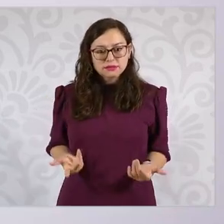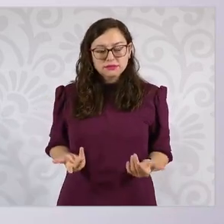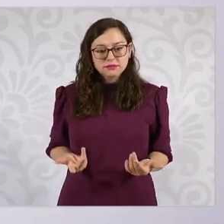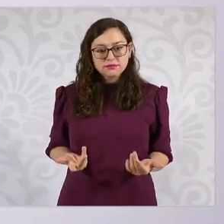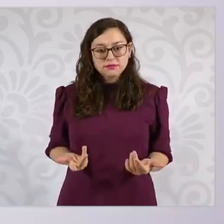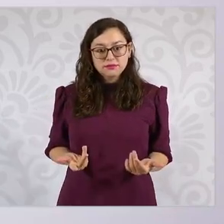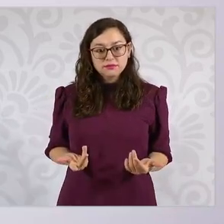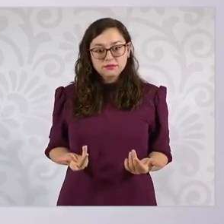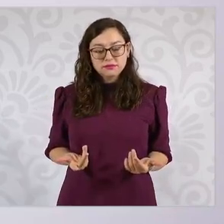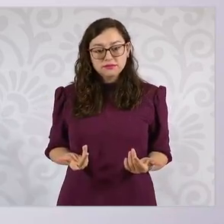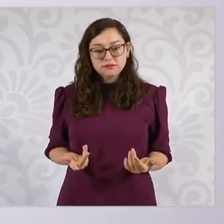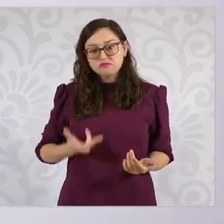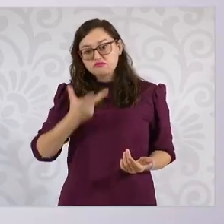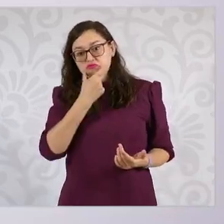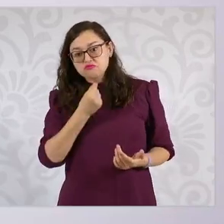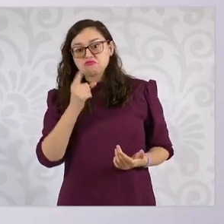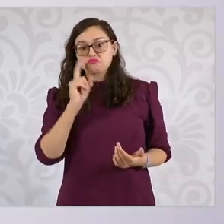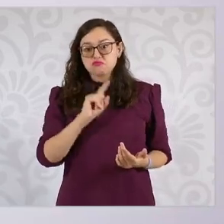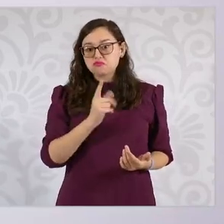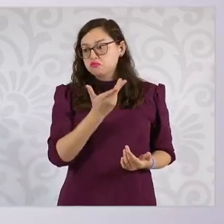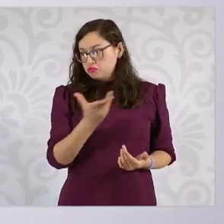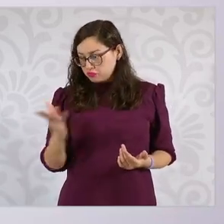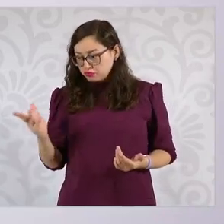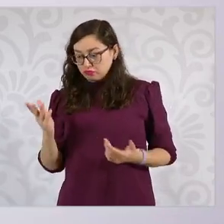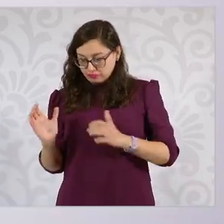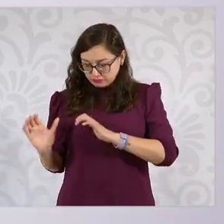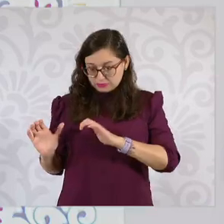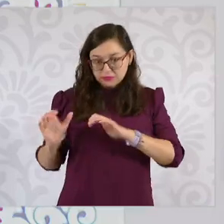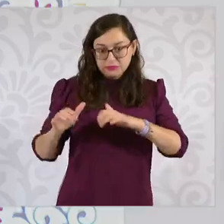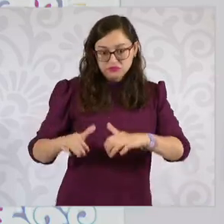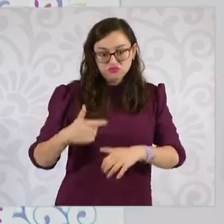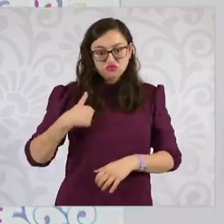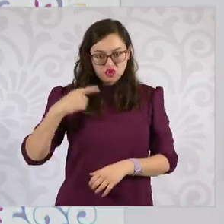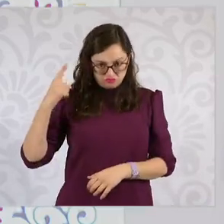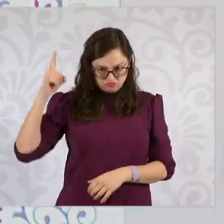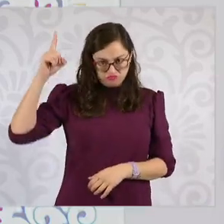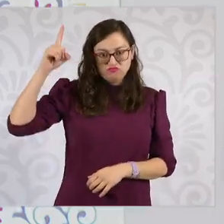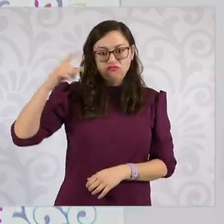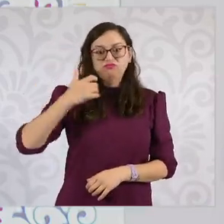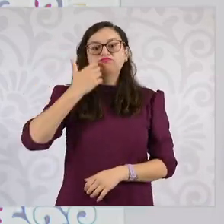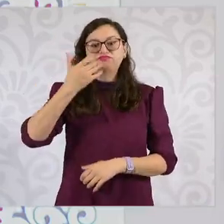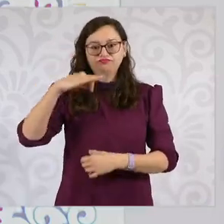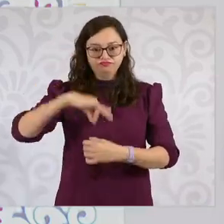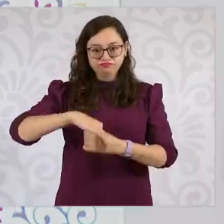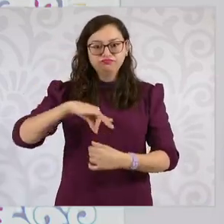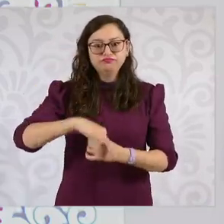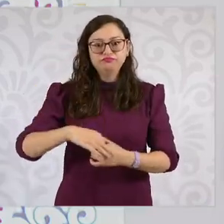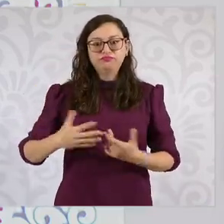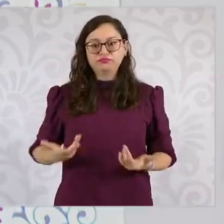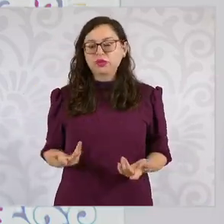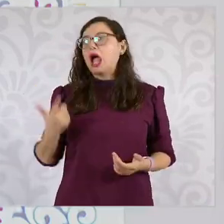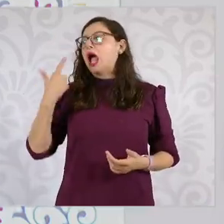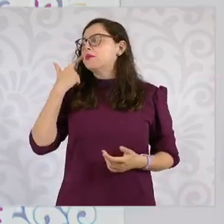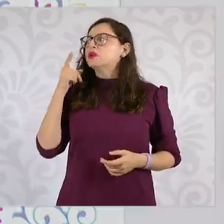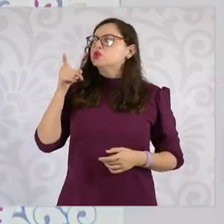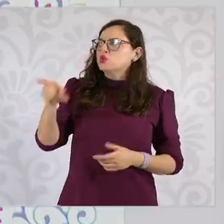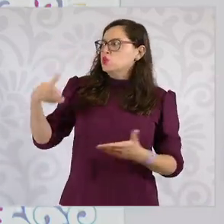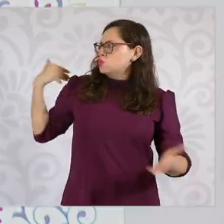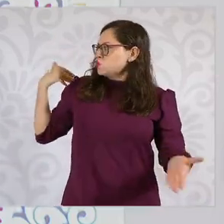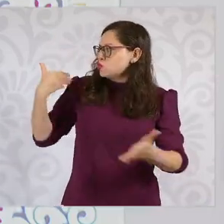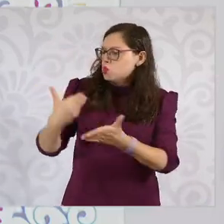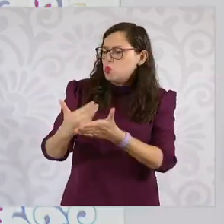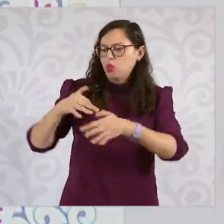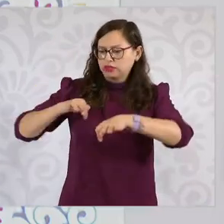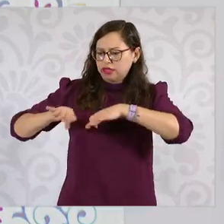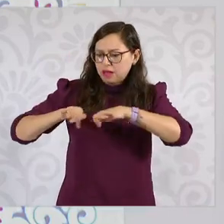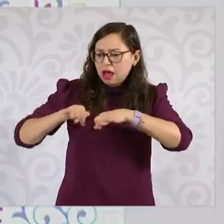Ellas pueden postularse, que se postulen, que digan al pueblo de México cuál es su tarea, cuál es su función,